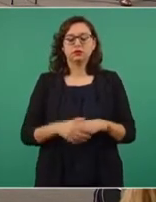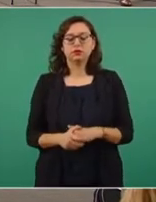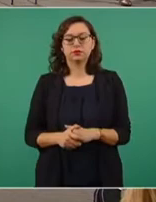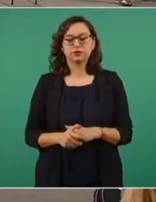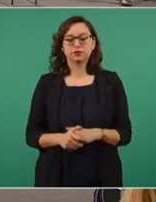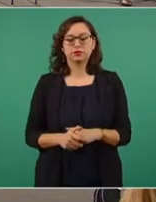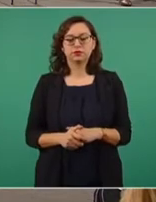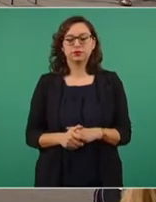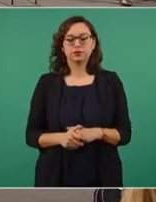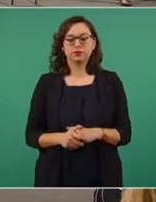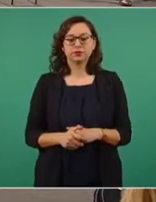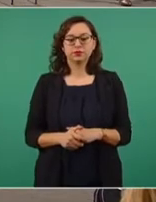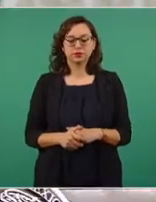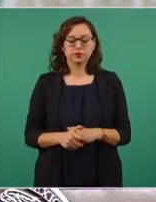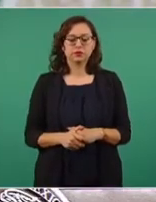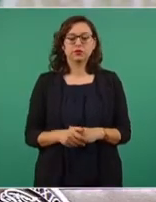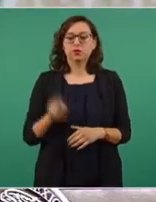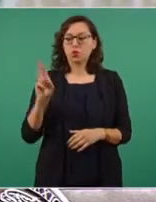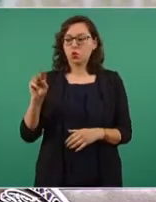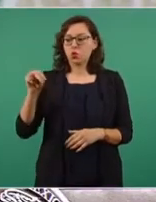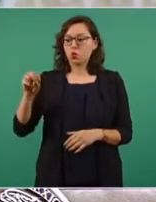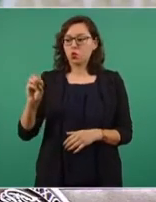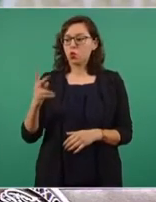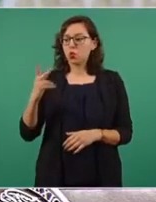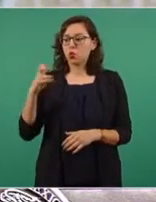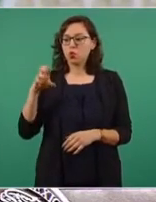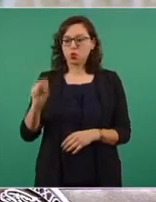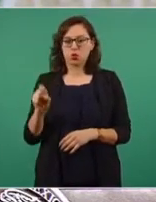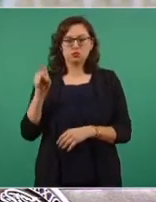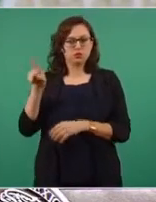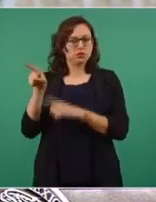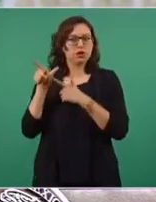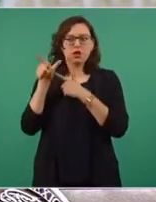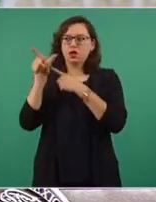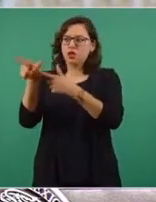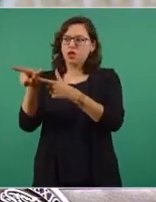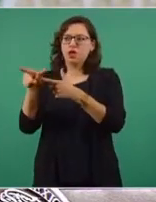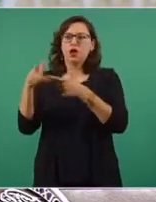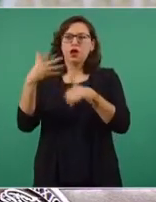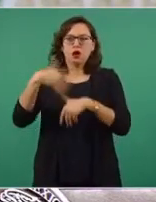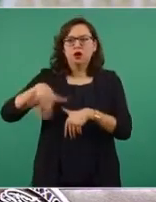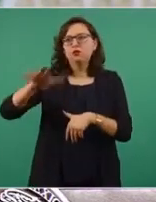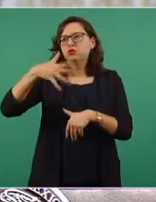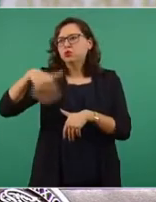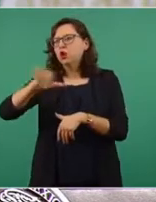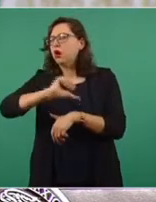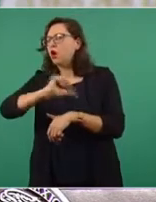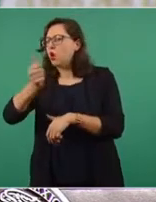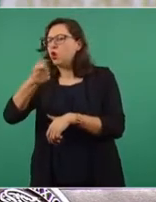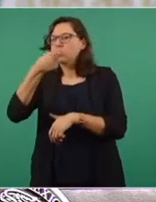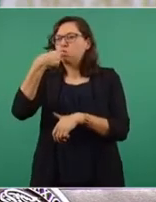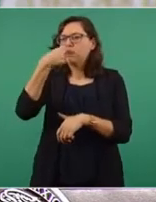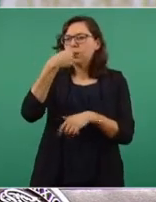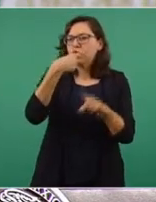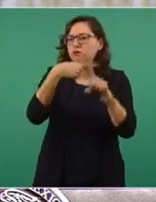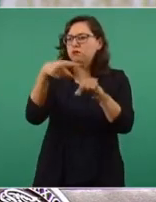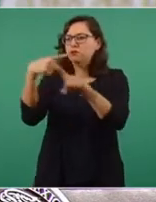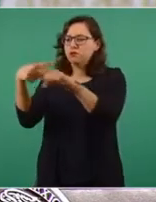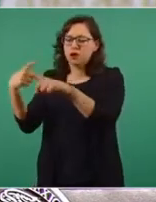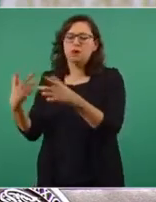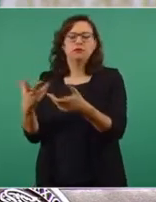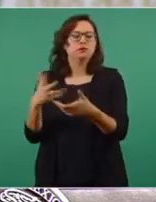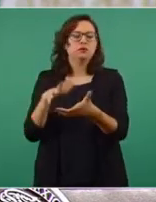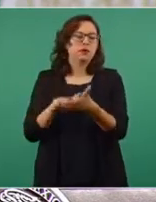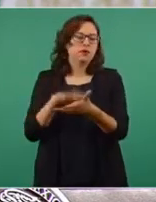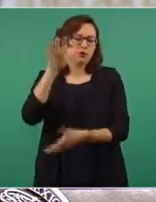La UNOPS continúa evaluando y negociando precios para lograr el resto de la compra que en su mayoría corresponde a material de